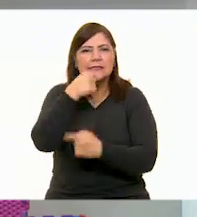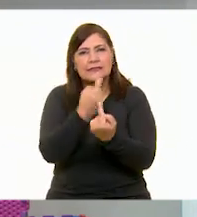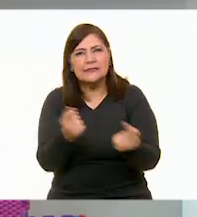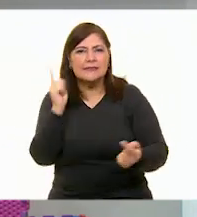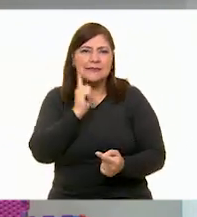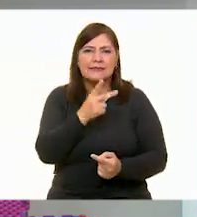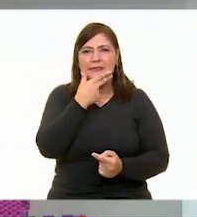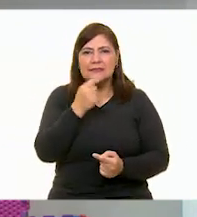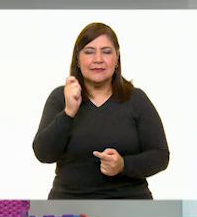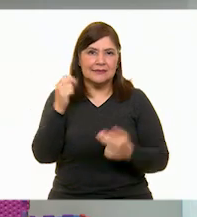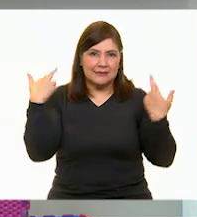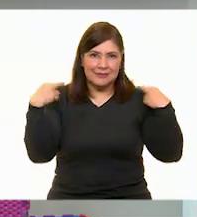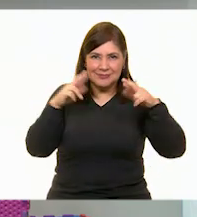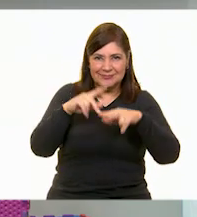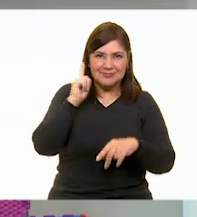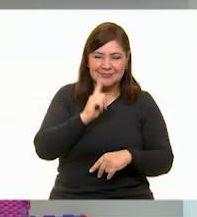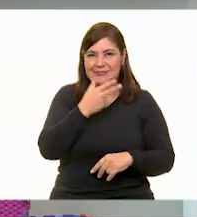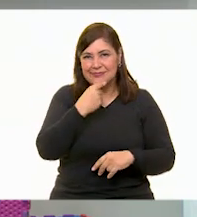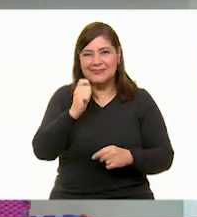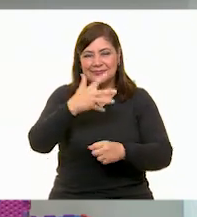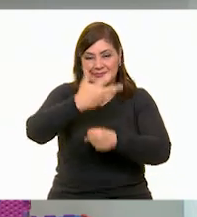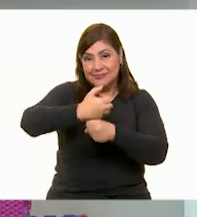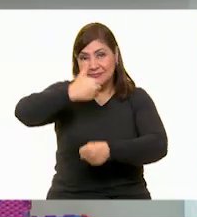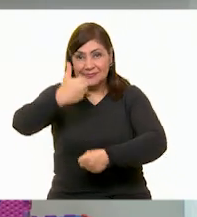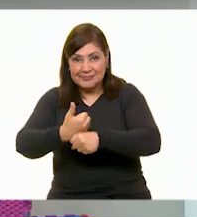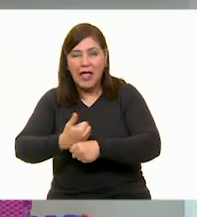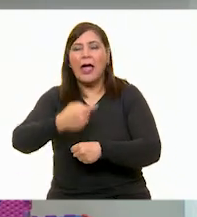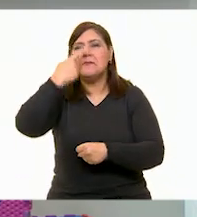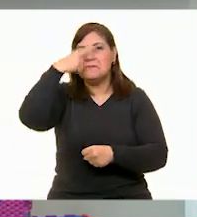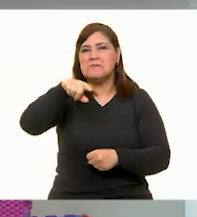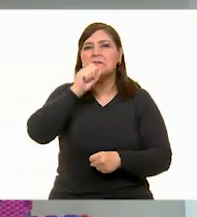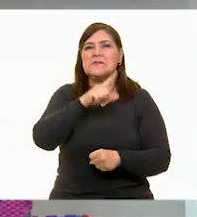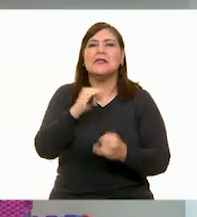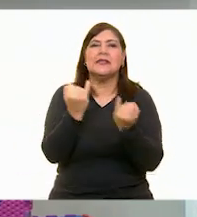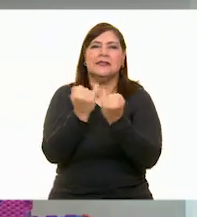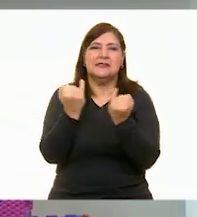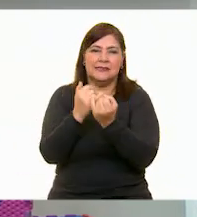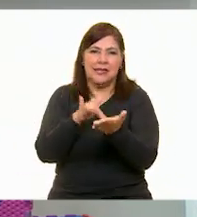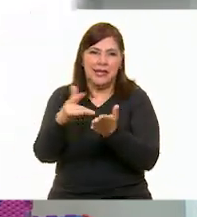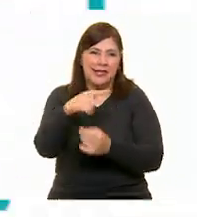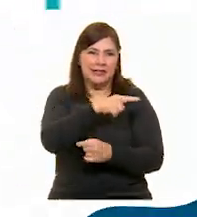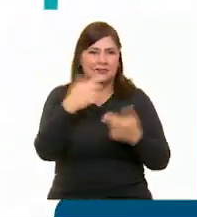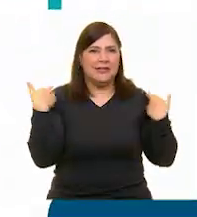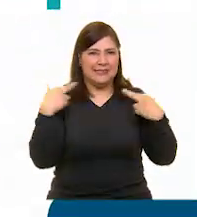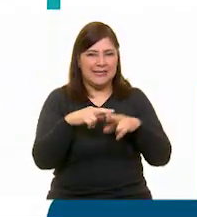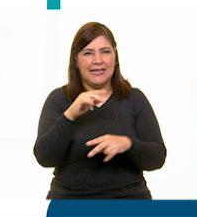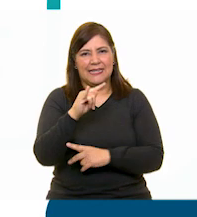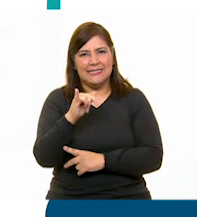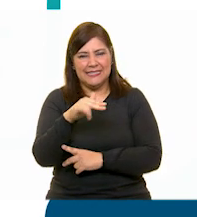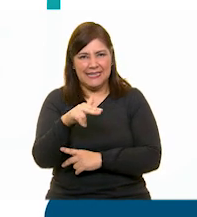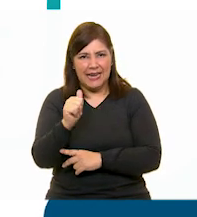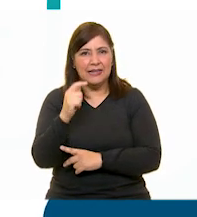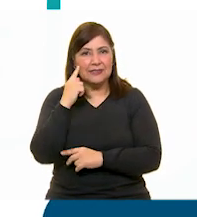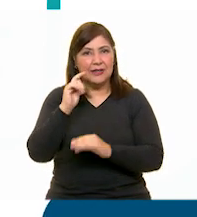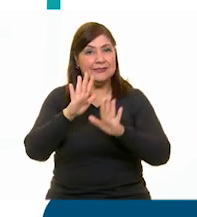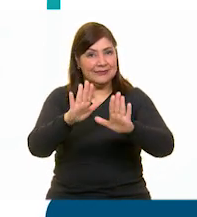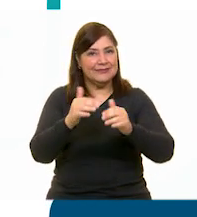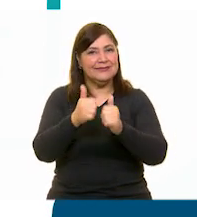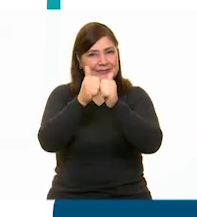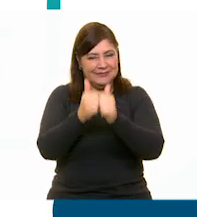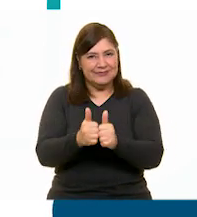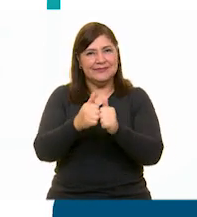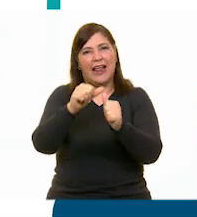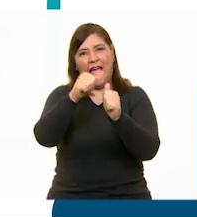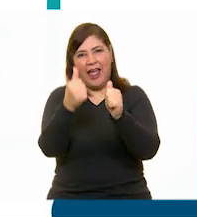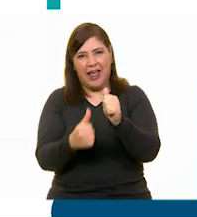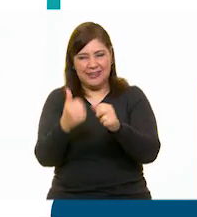niños, las maestras y los maestros de quinto y de sexto grado así como a la maestra Cristina Ramírez no se vayan, continuamos con artes